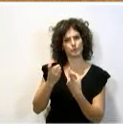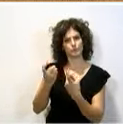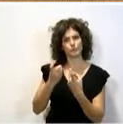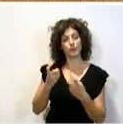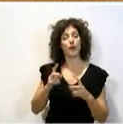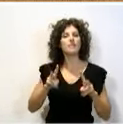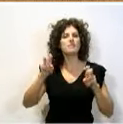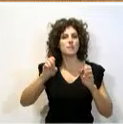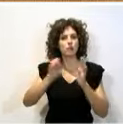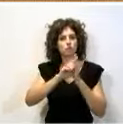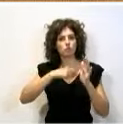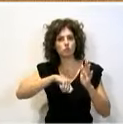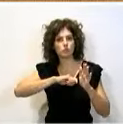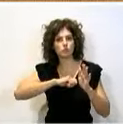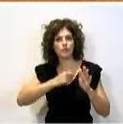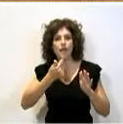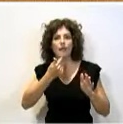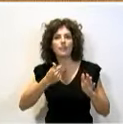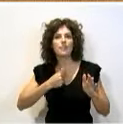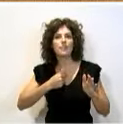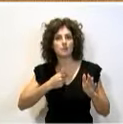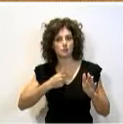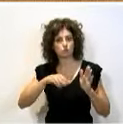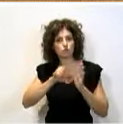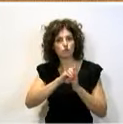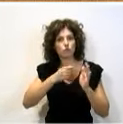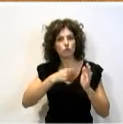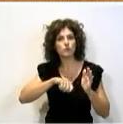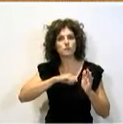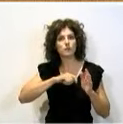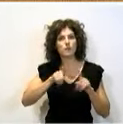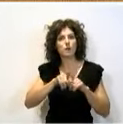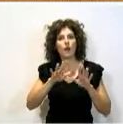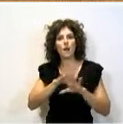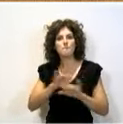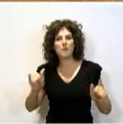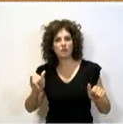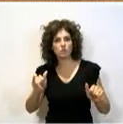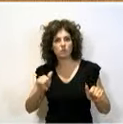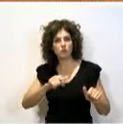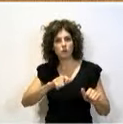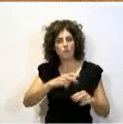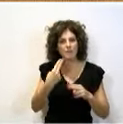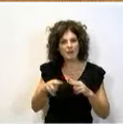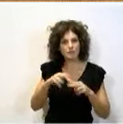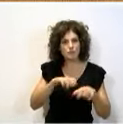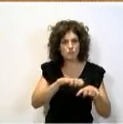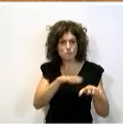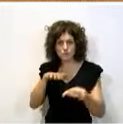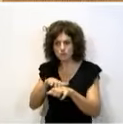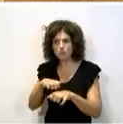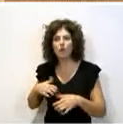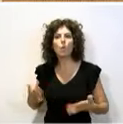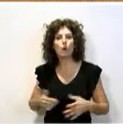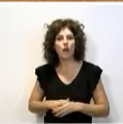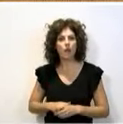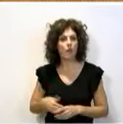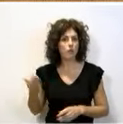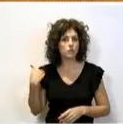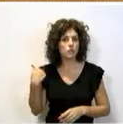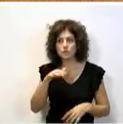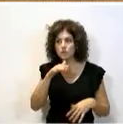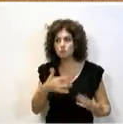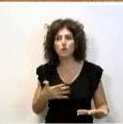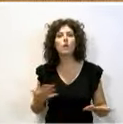Constitución Española, a decirnos que la Constitución Española obedece a un pacto entre los partidos mayoritarios. ¿Qué partidos mayoritarios? ¿Los de antes? ¿Los de ahora?